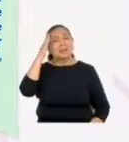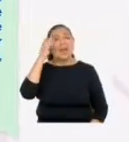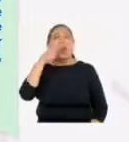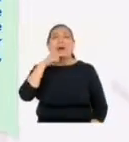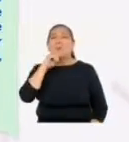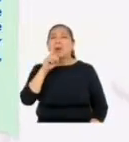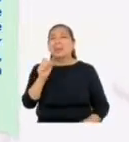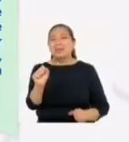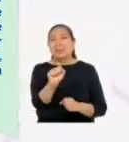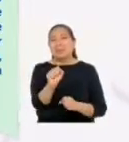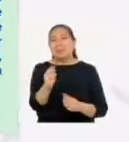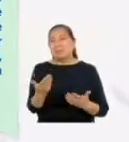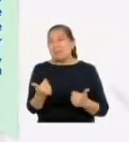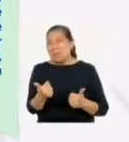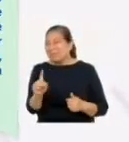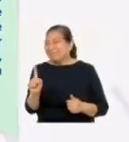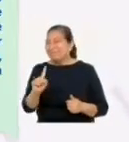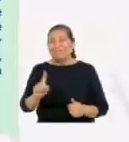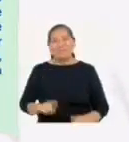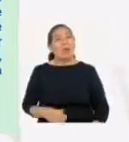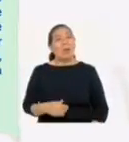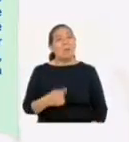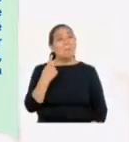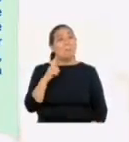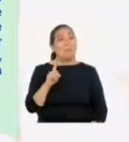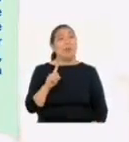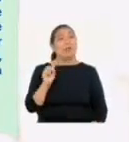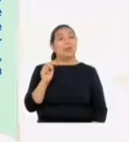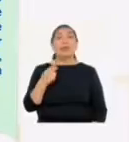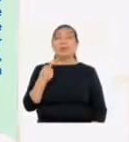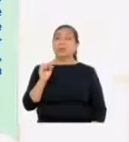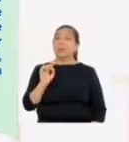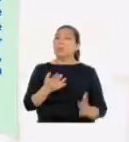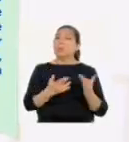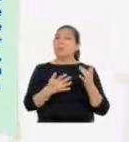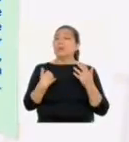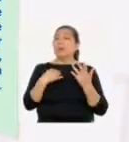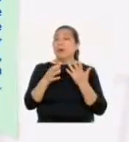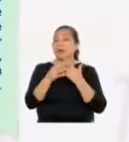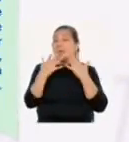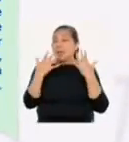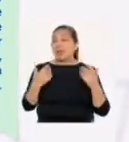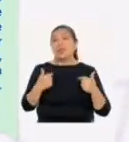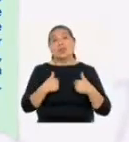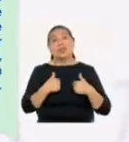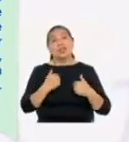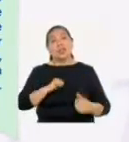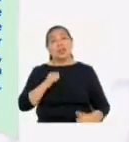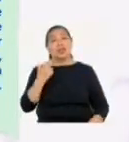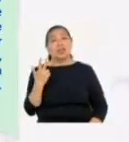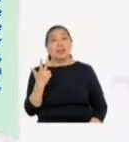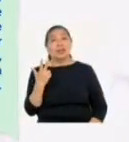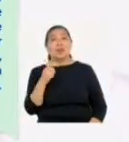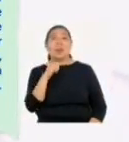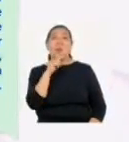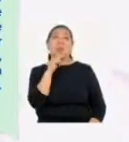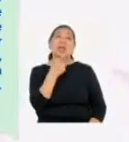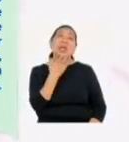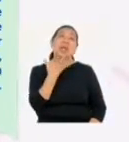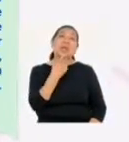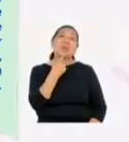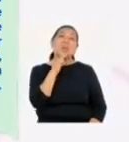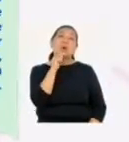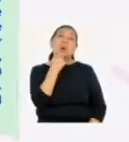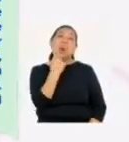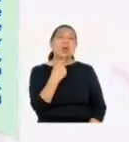sabes que las mujeres no manejan tan bien que digamos. Por último, nosotros esperamos casarnos. Yo quiero tener tres hijos y ella